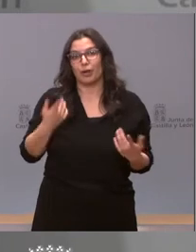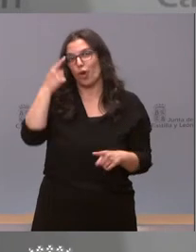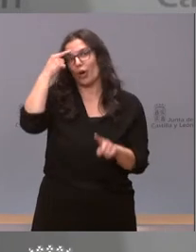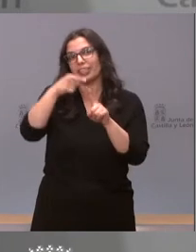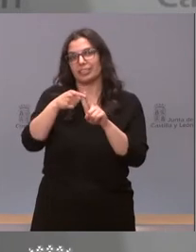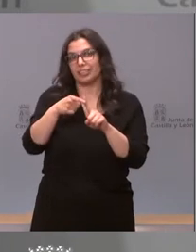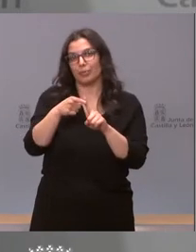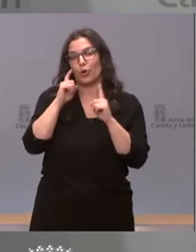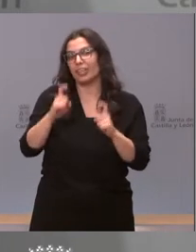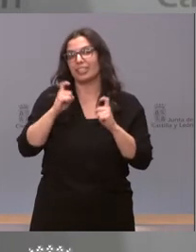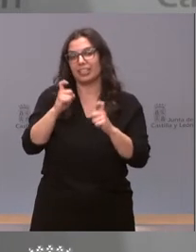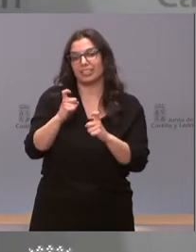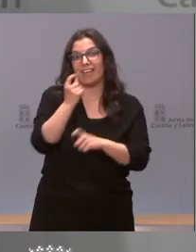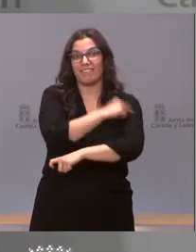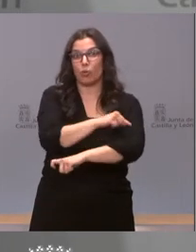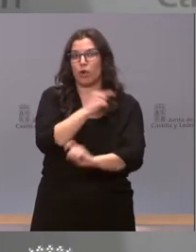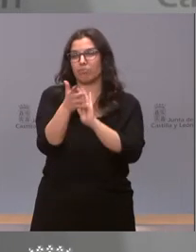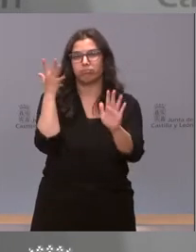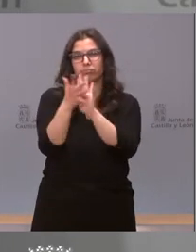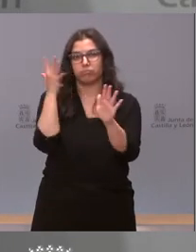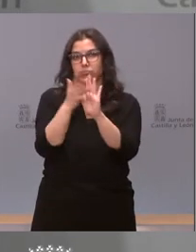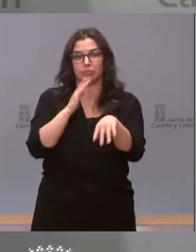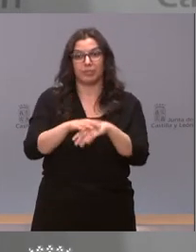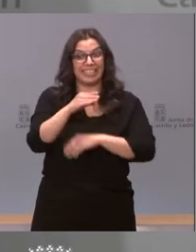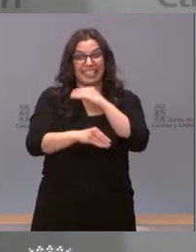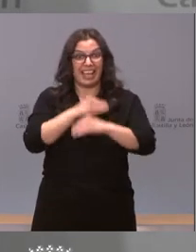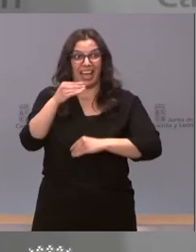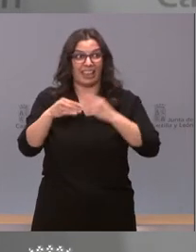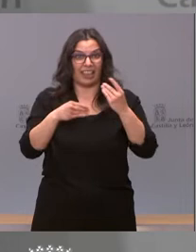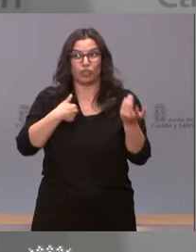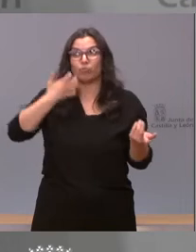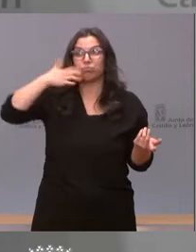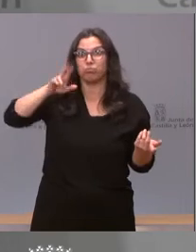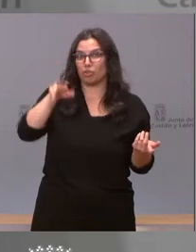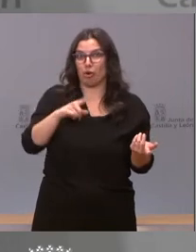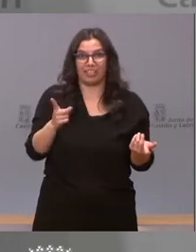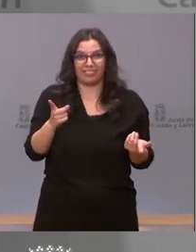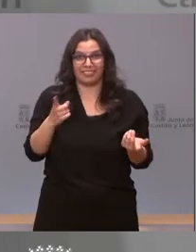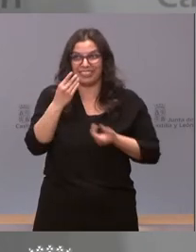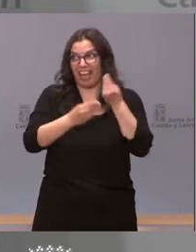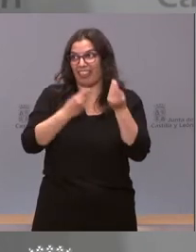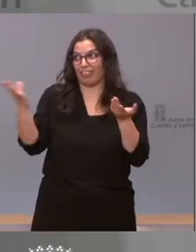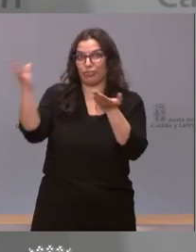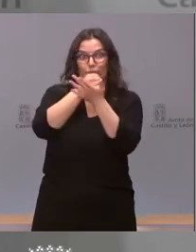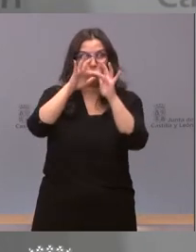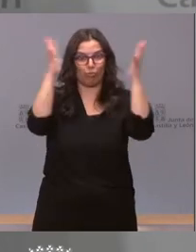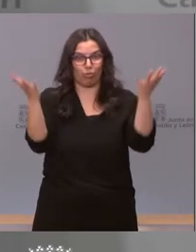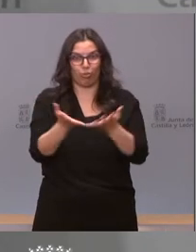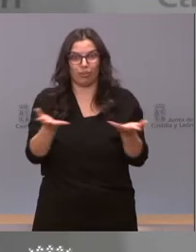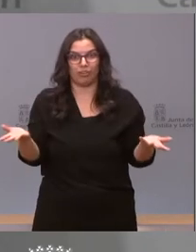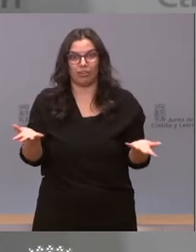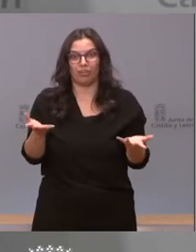alcanzar un ritmo de vacunación lo suficientemente rápido. Se está haciendo en todo el mundo. Es que no es nada exótico. Cuando la gente prepara esto en